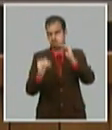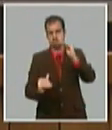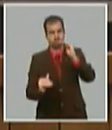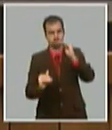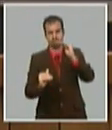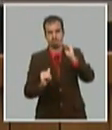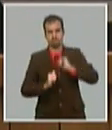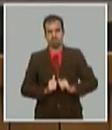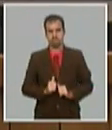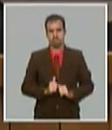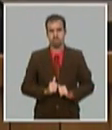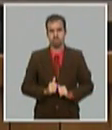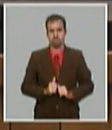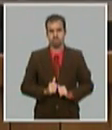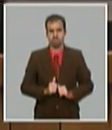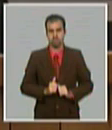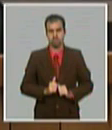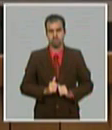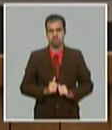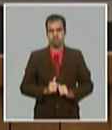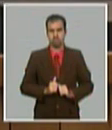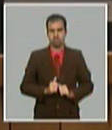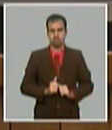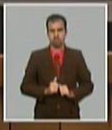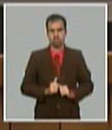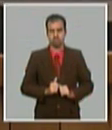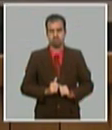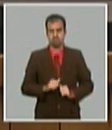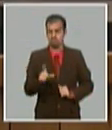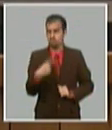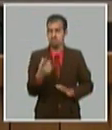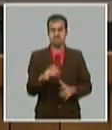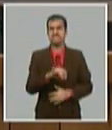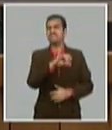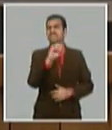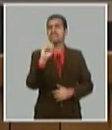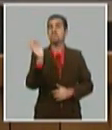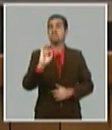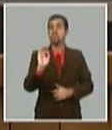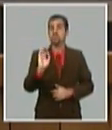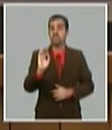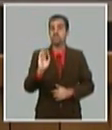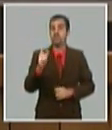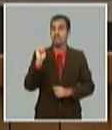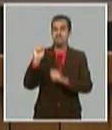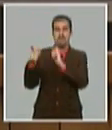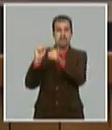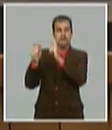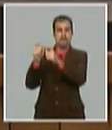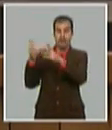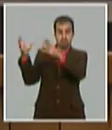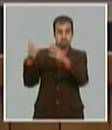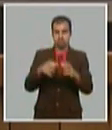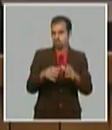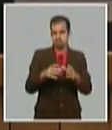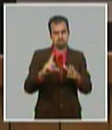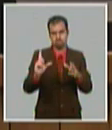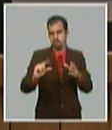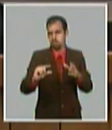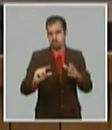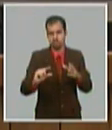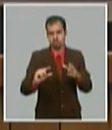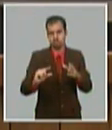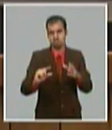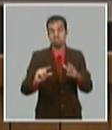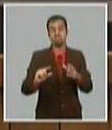y se han podido ejecutar sólo el 60% de las importaciones esto aún